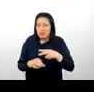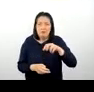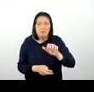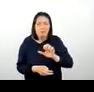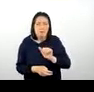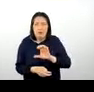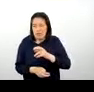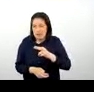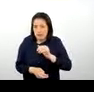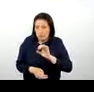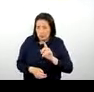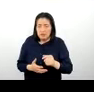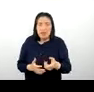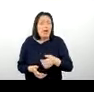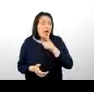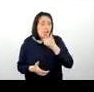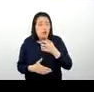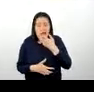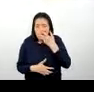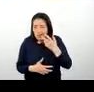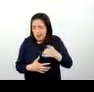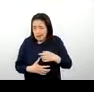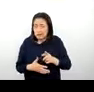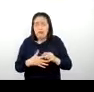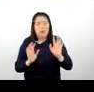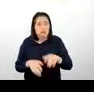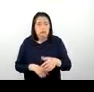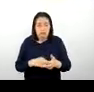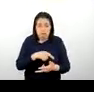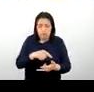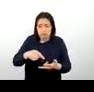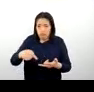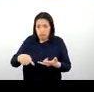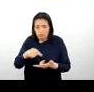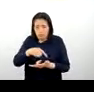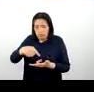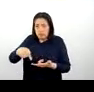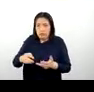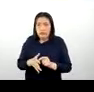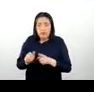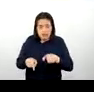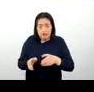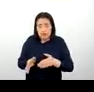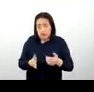disfrutar de aguas termales. Entonces, juntos, prácticamente, en la ruta,